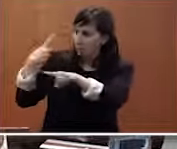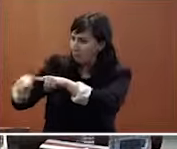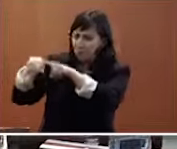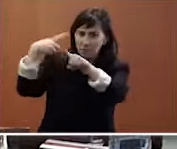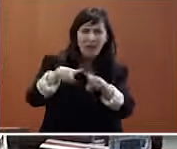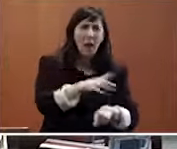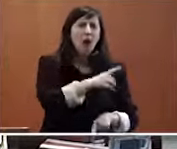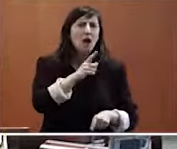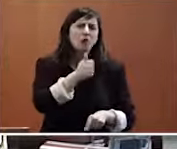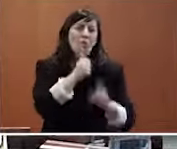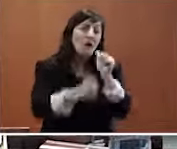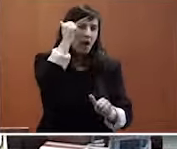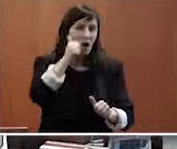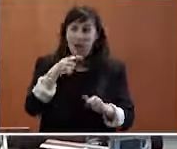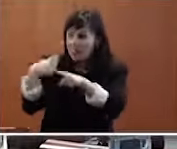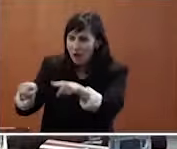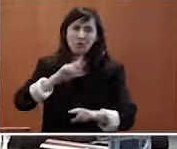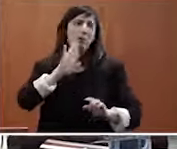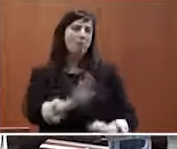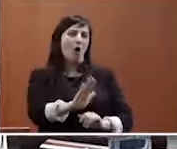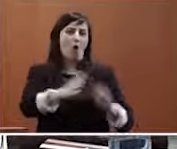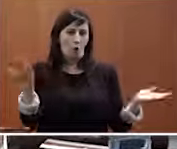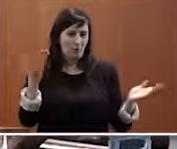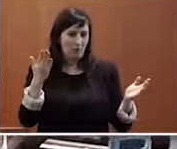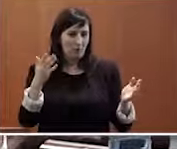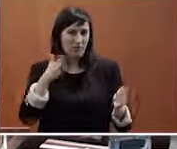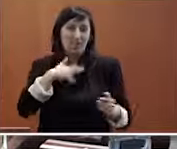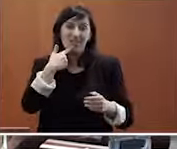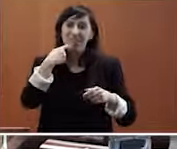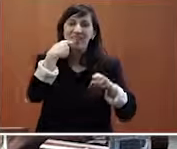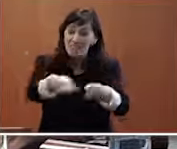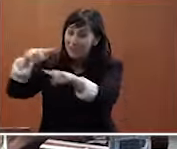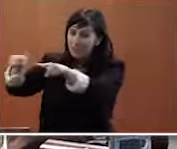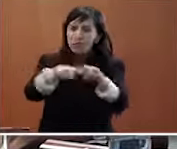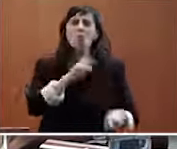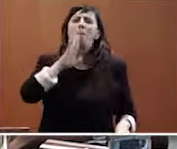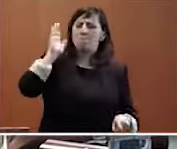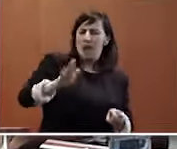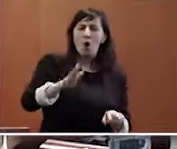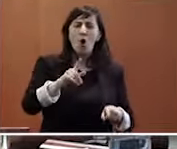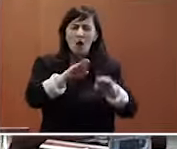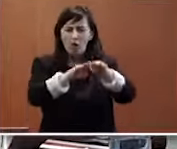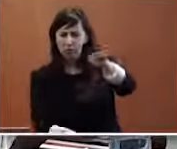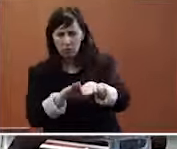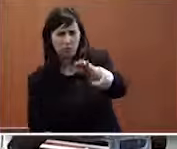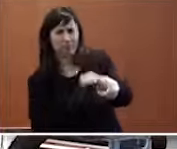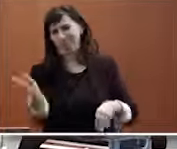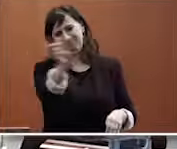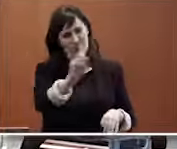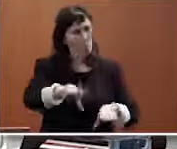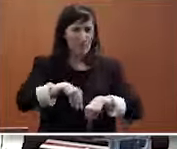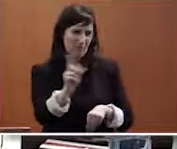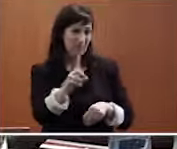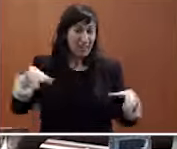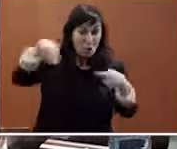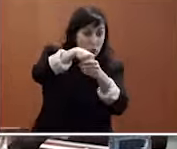celebra mesmo a diferencia, mas nunca asumirá a desigualdade. Unha escola, un modo de educación inclusivo